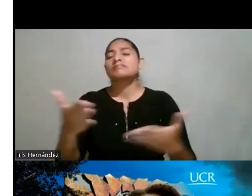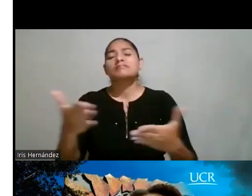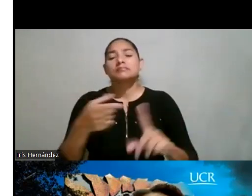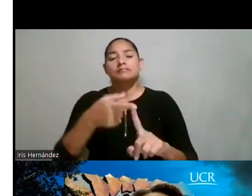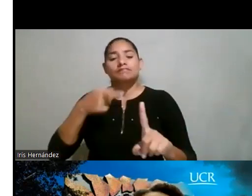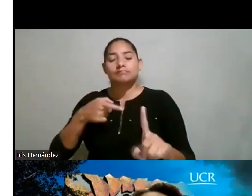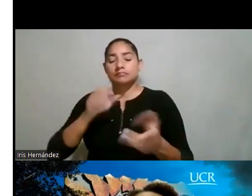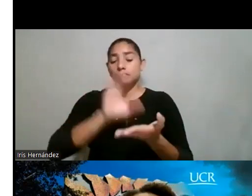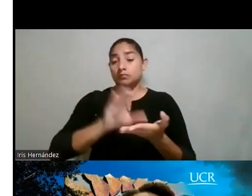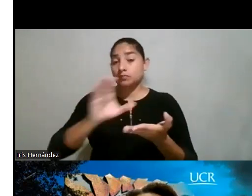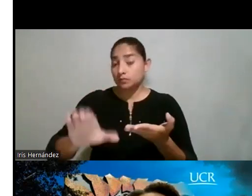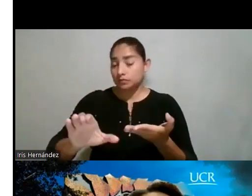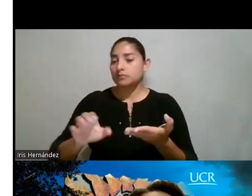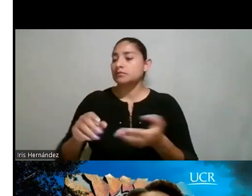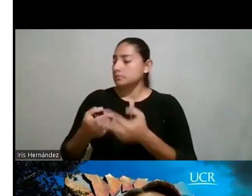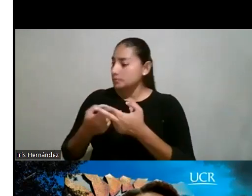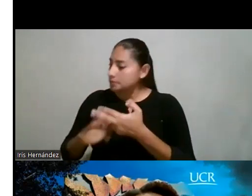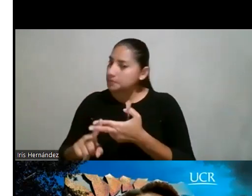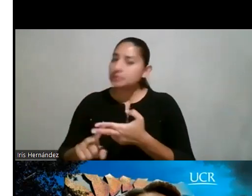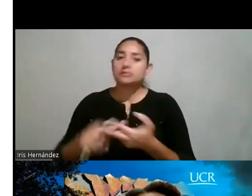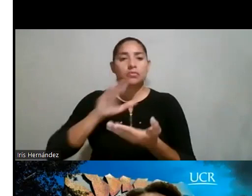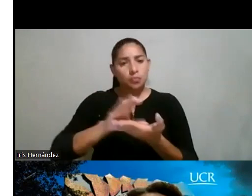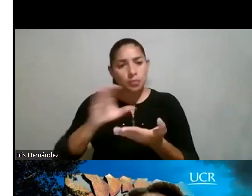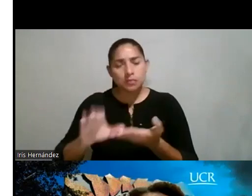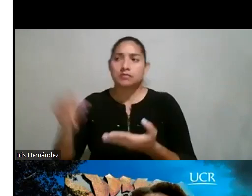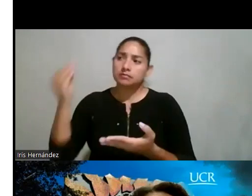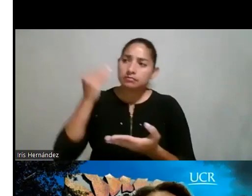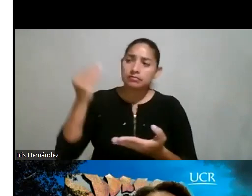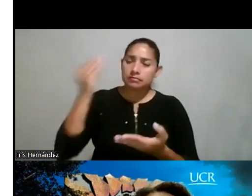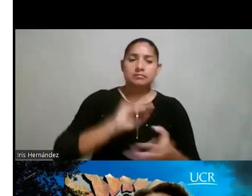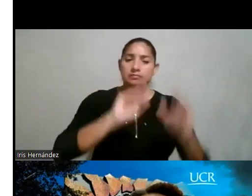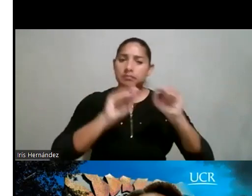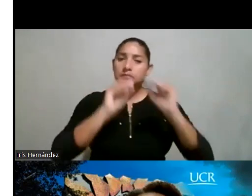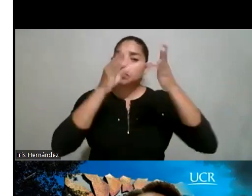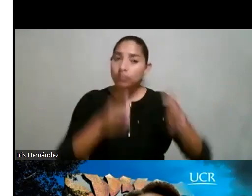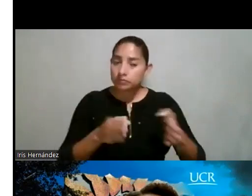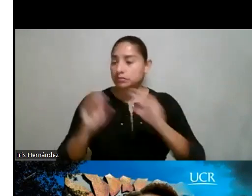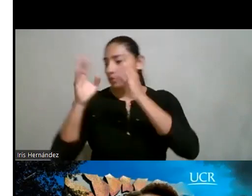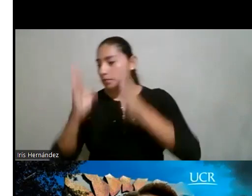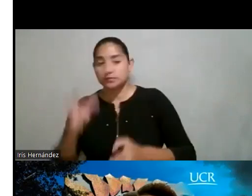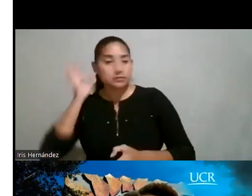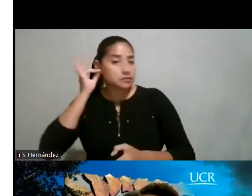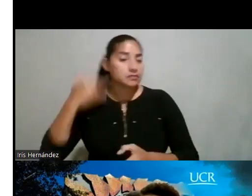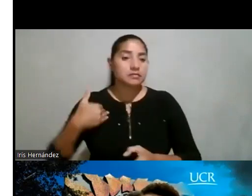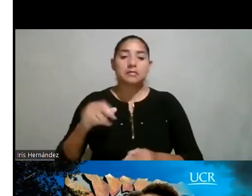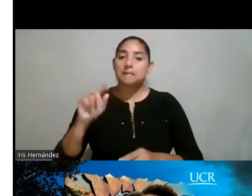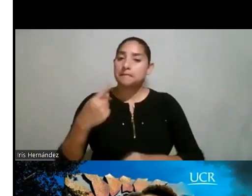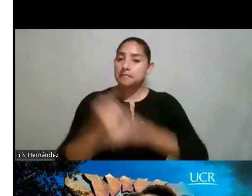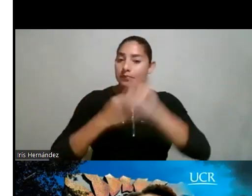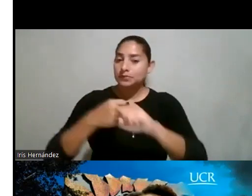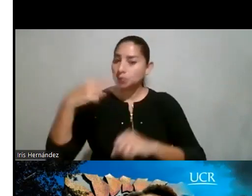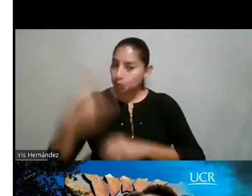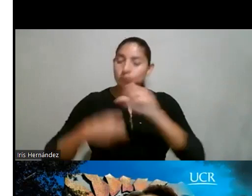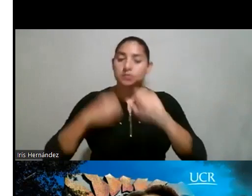colegio, ¿verdad? Desde que estamos en colegio, y entonces a los docentes y a las docentes de primaria y secundaria.